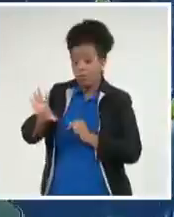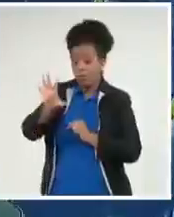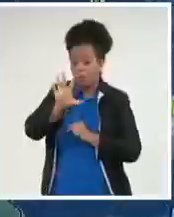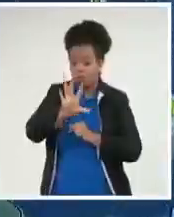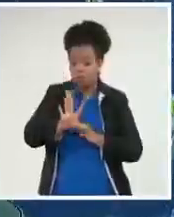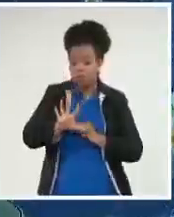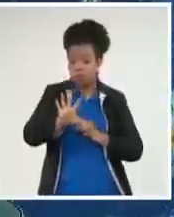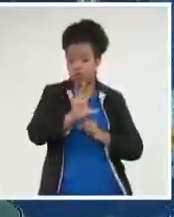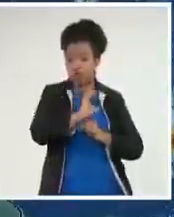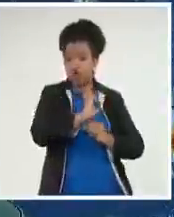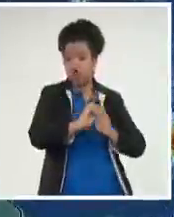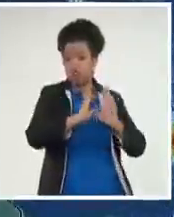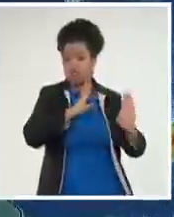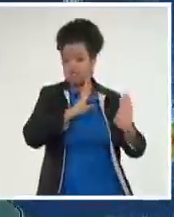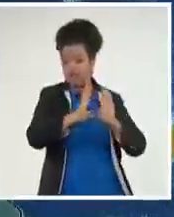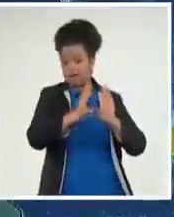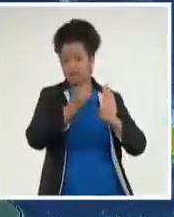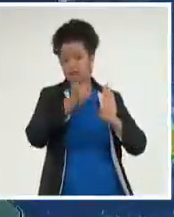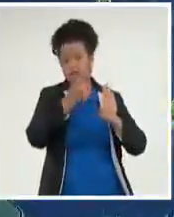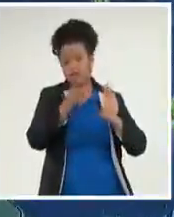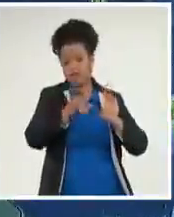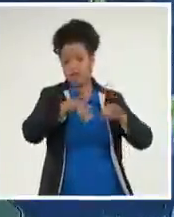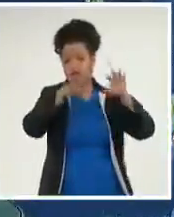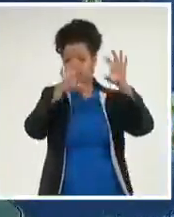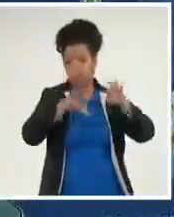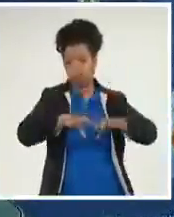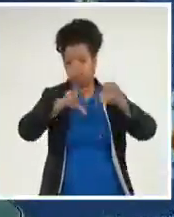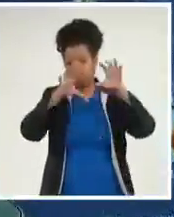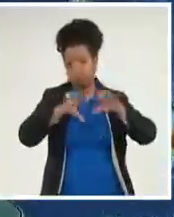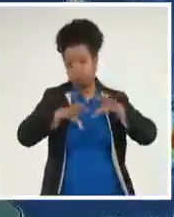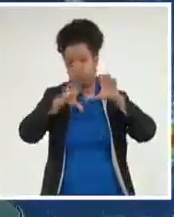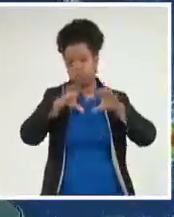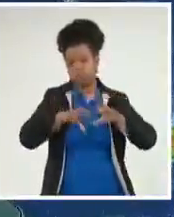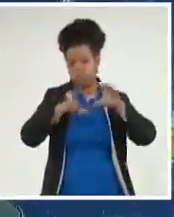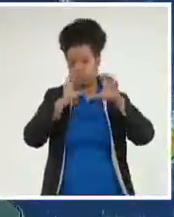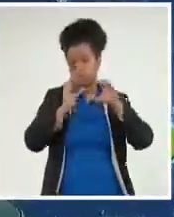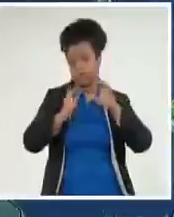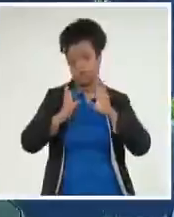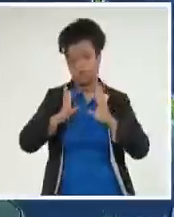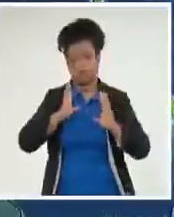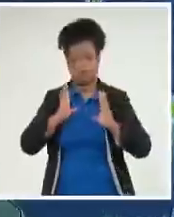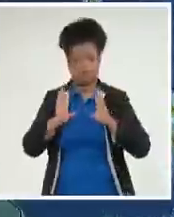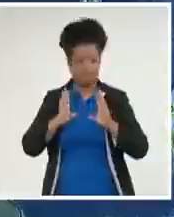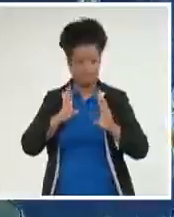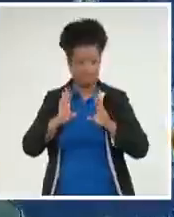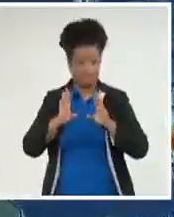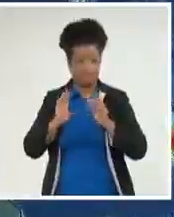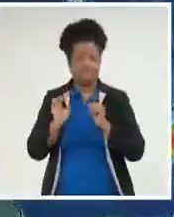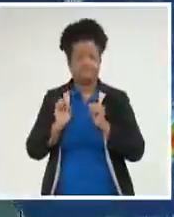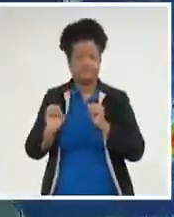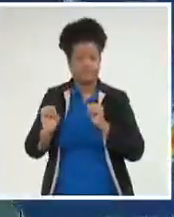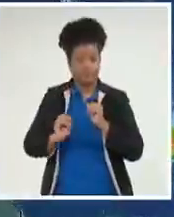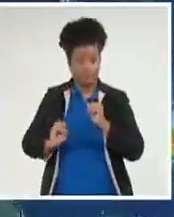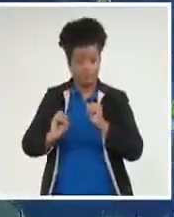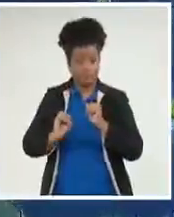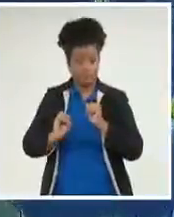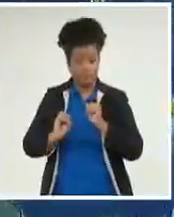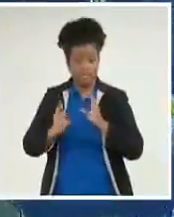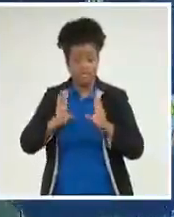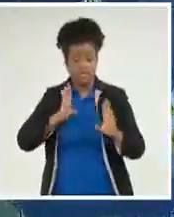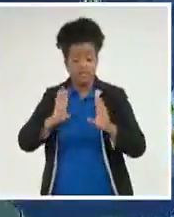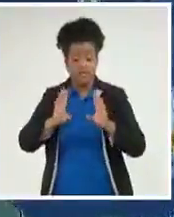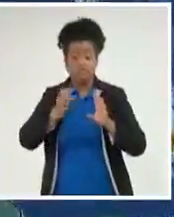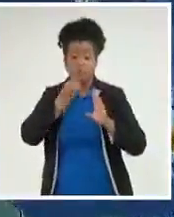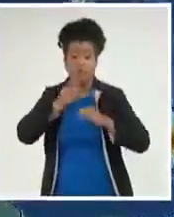occidente traerá la mayor probabilidad de lluvia en localidades del interior y costa norte del oriente del país. En el centro pudieran ser